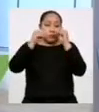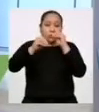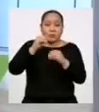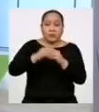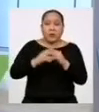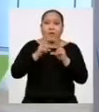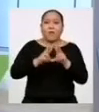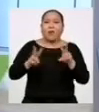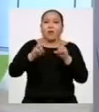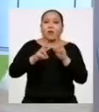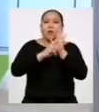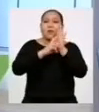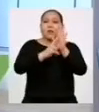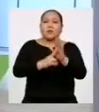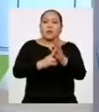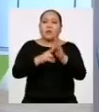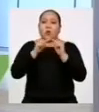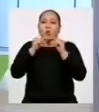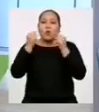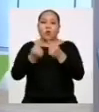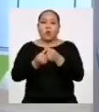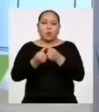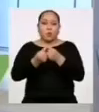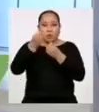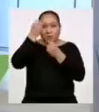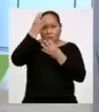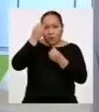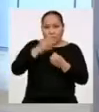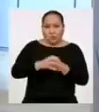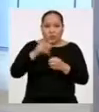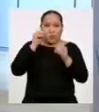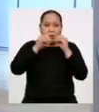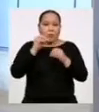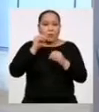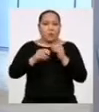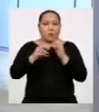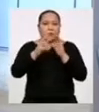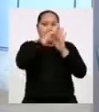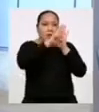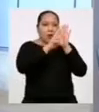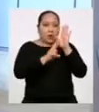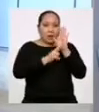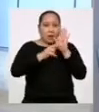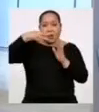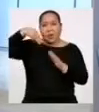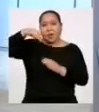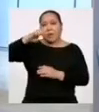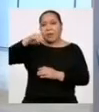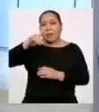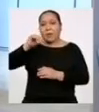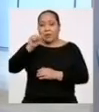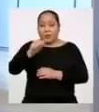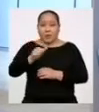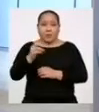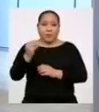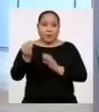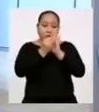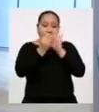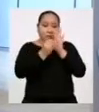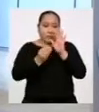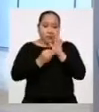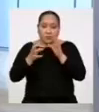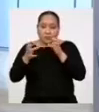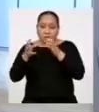valor que representa a un conjunto de datos Aplicamos la fórmula de la media o promedio aritmético Para datos